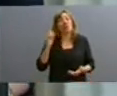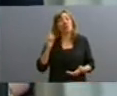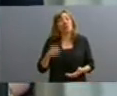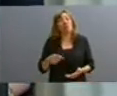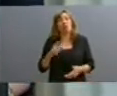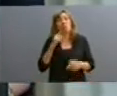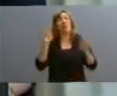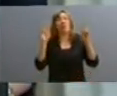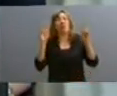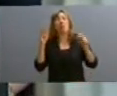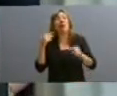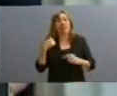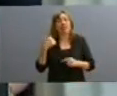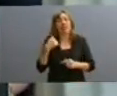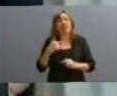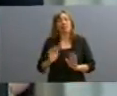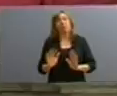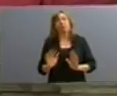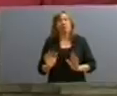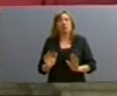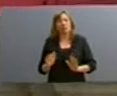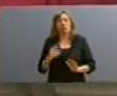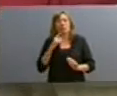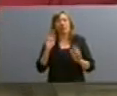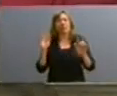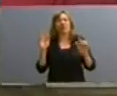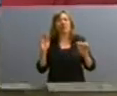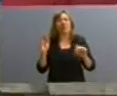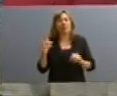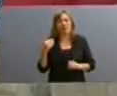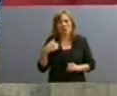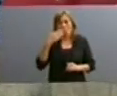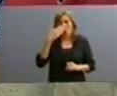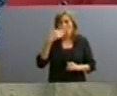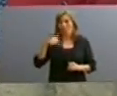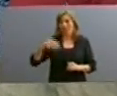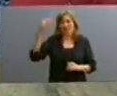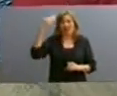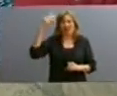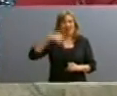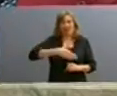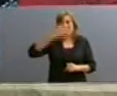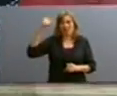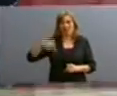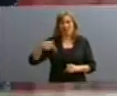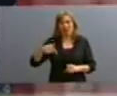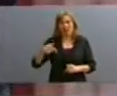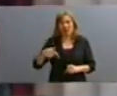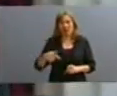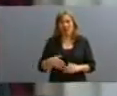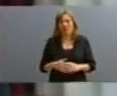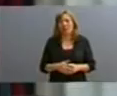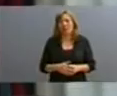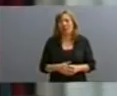abordado, ríspidamente, por cierto, en las últimas sesiones del Senado. ¿Me permite?